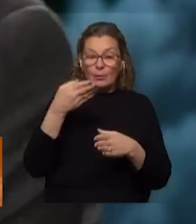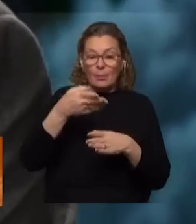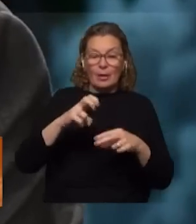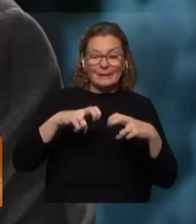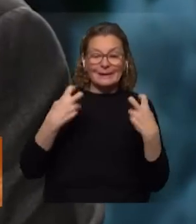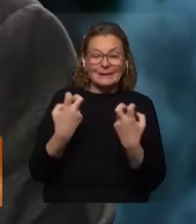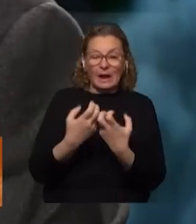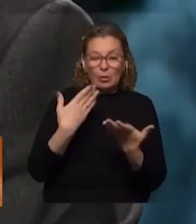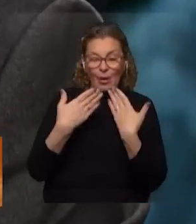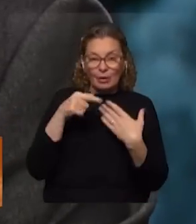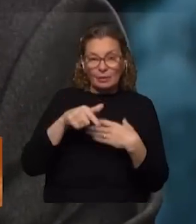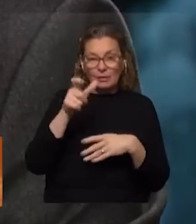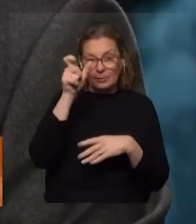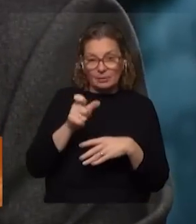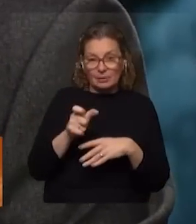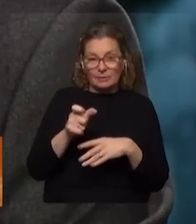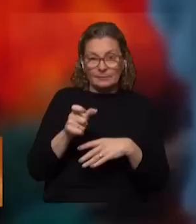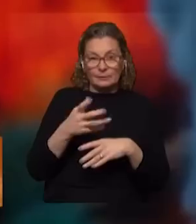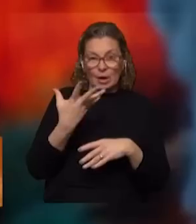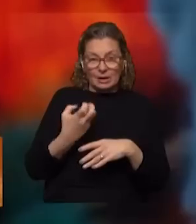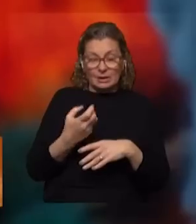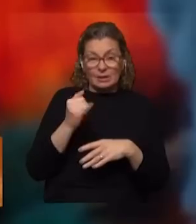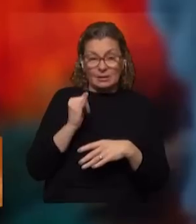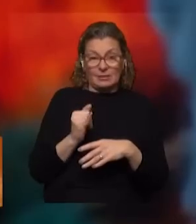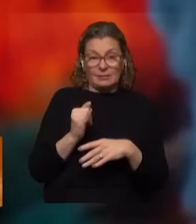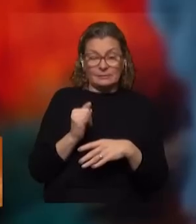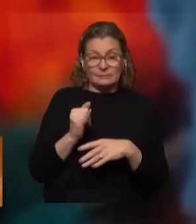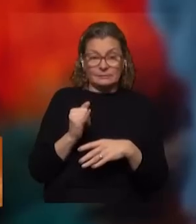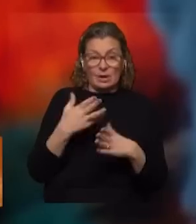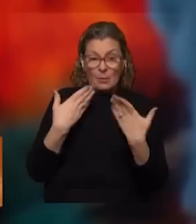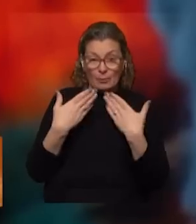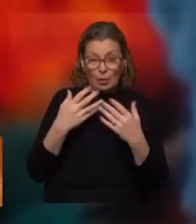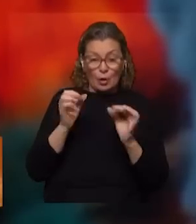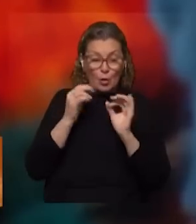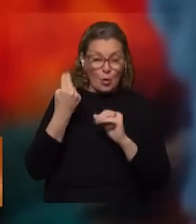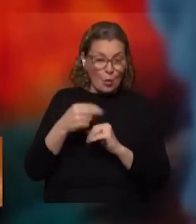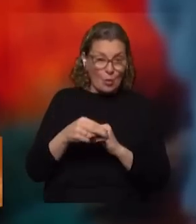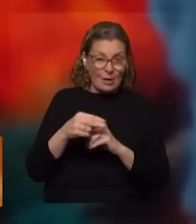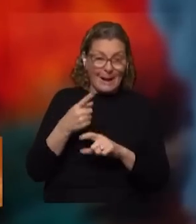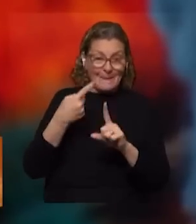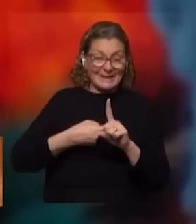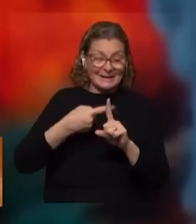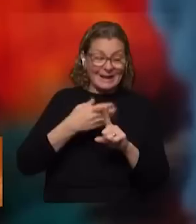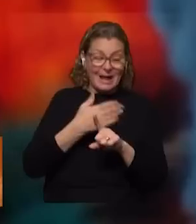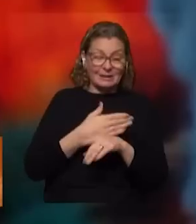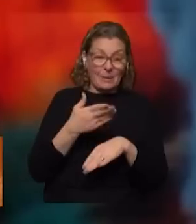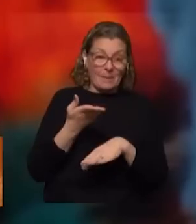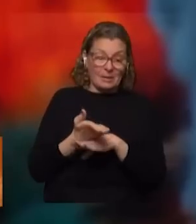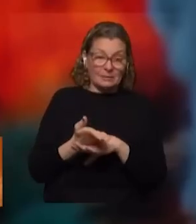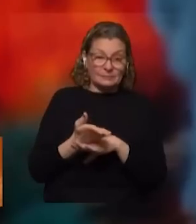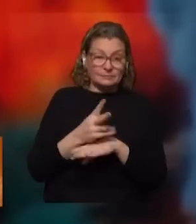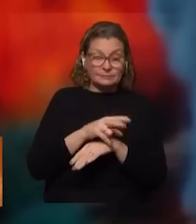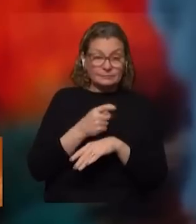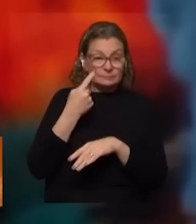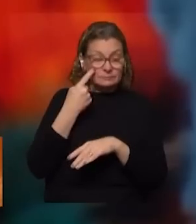sentarnos a conversar con esta gente. ¿Eso era la intención? Efectivamente. Con relación que nunca logramos tener, ni en los meses previos que se la solicitamos. De hecho, le dejamos a la fiscal